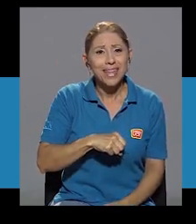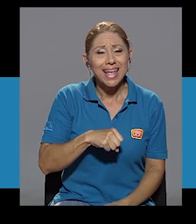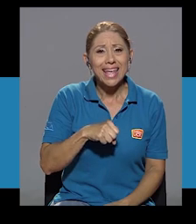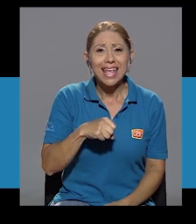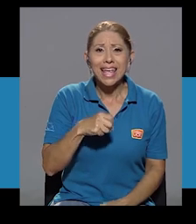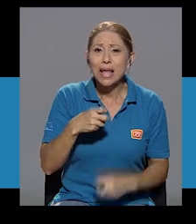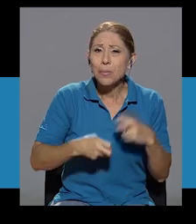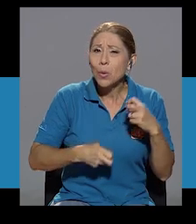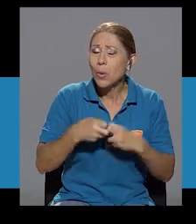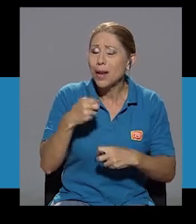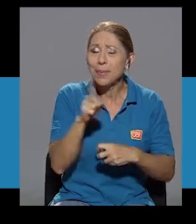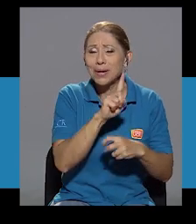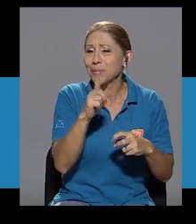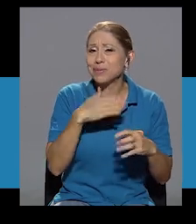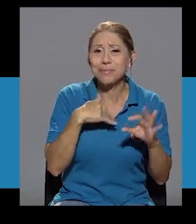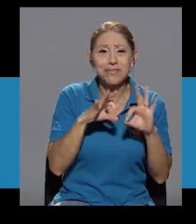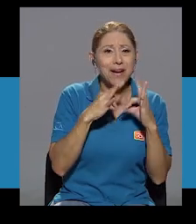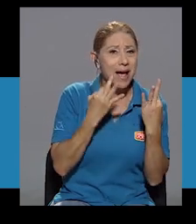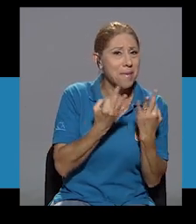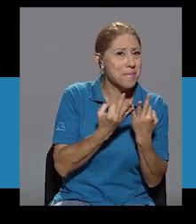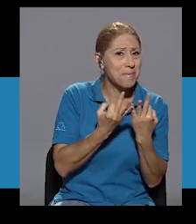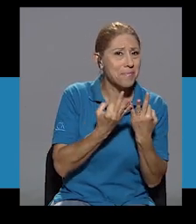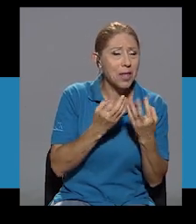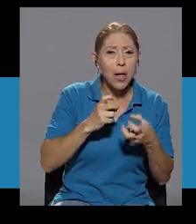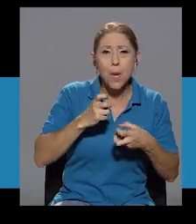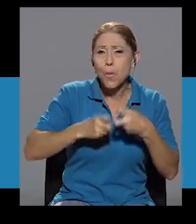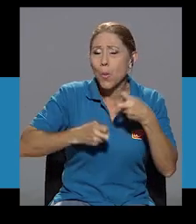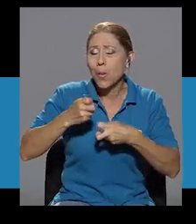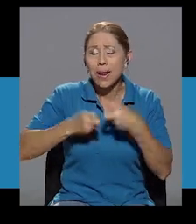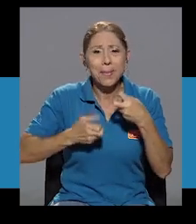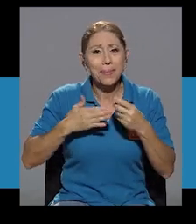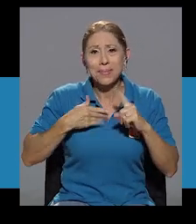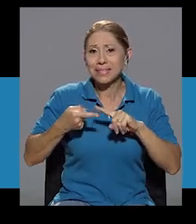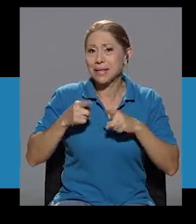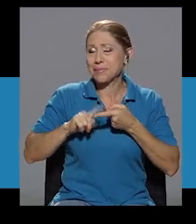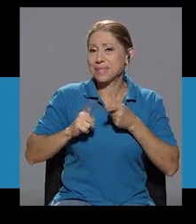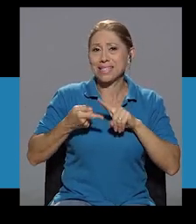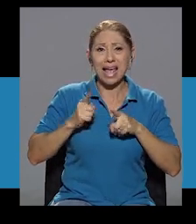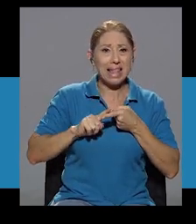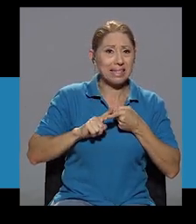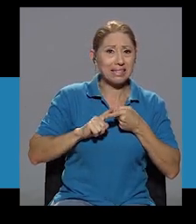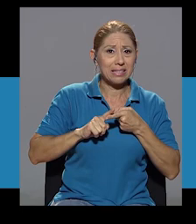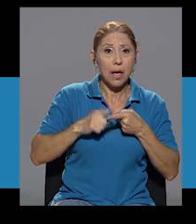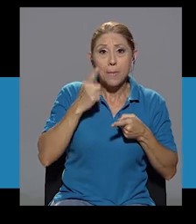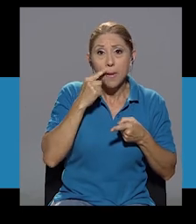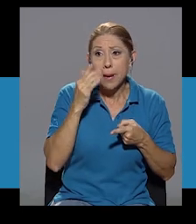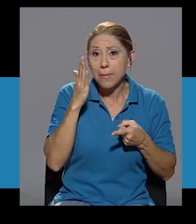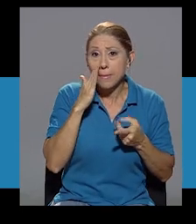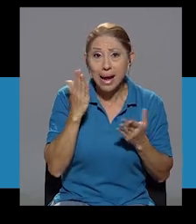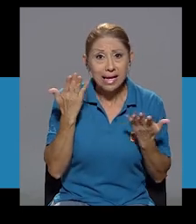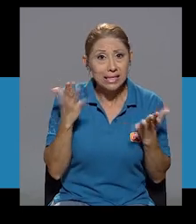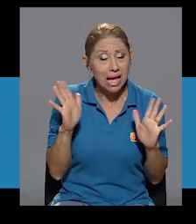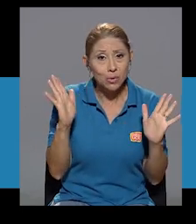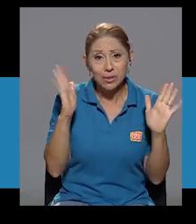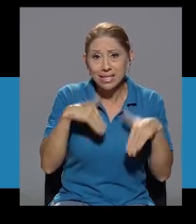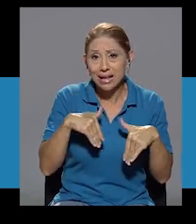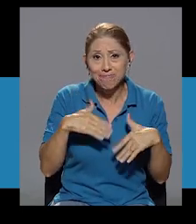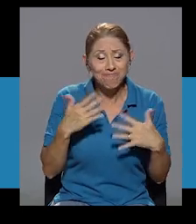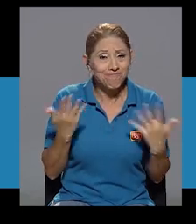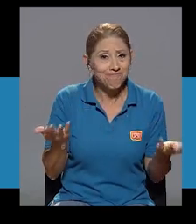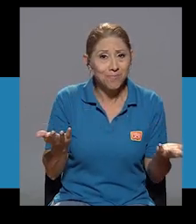el problema de mi familia, no era el problema de mis amistades, papá y mamá que ya no están,